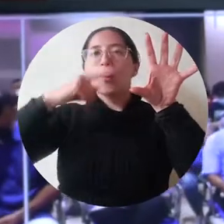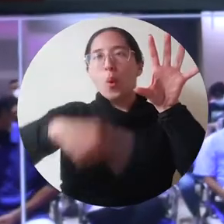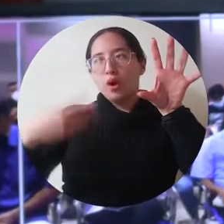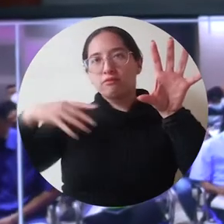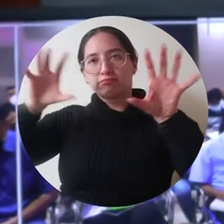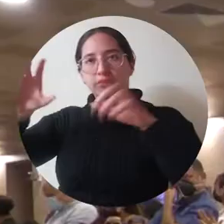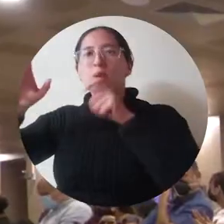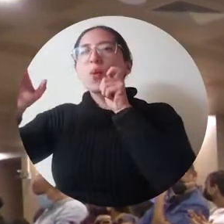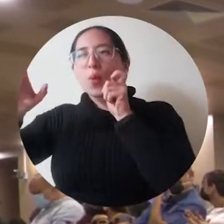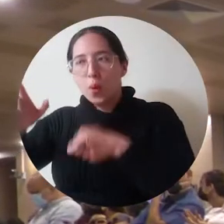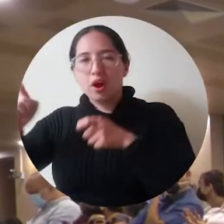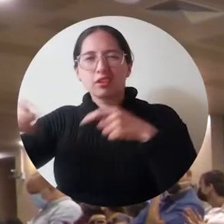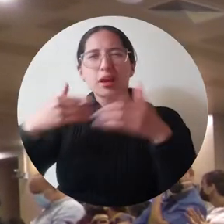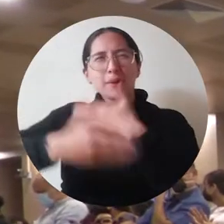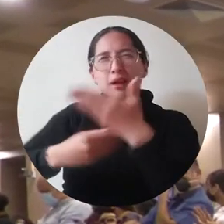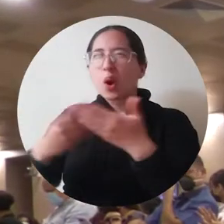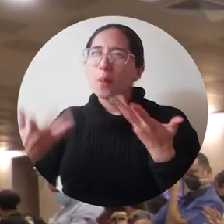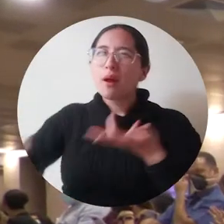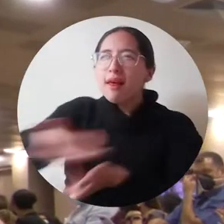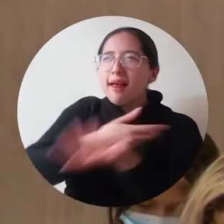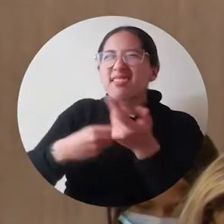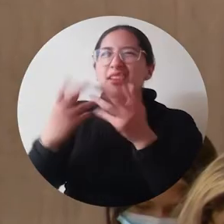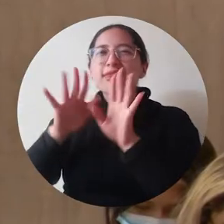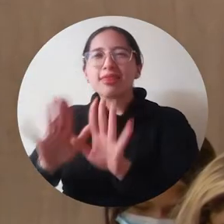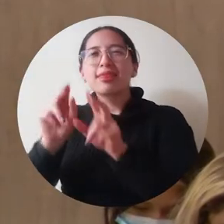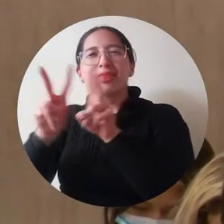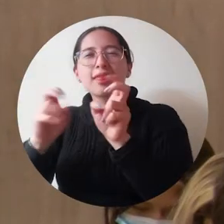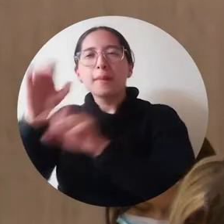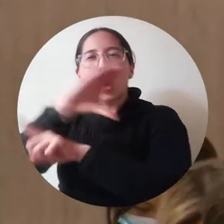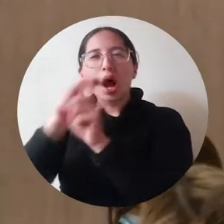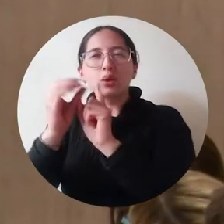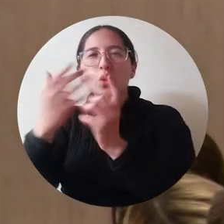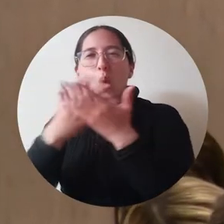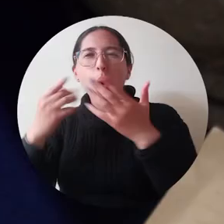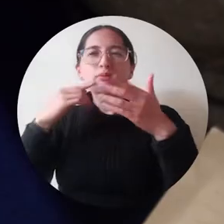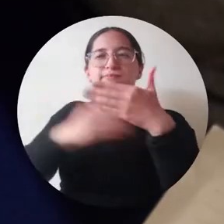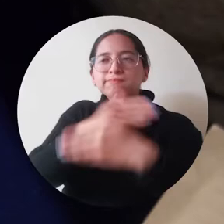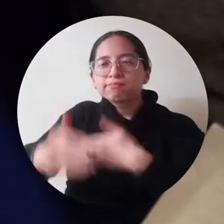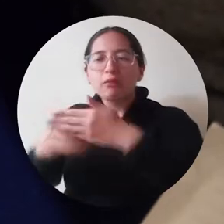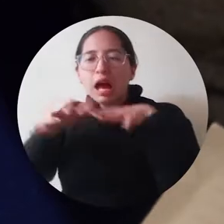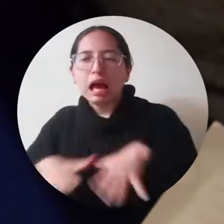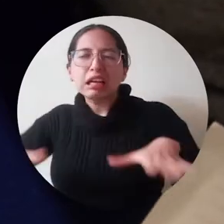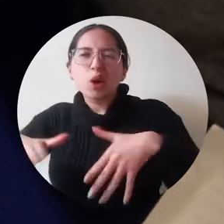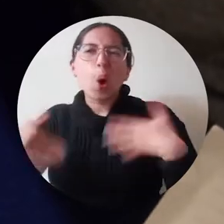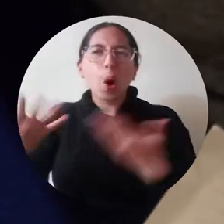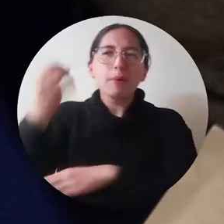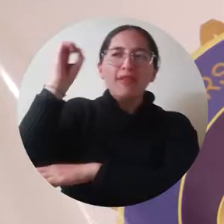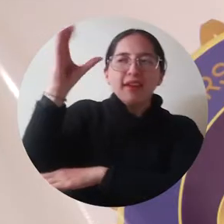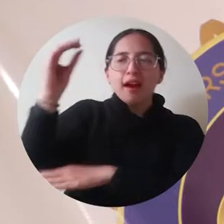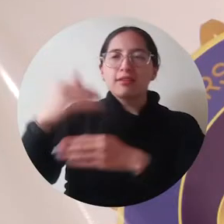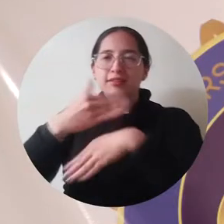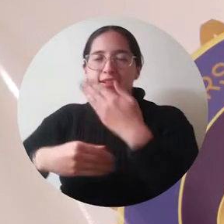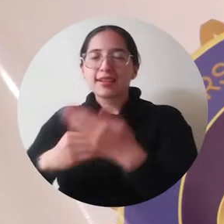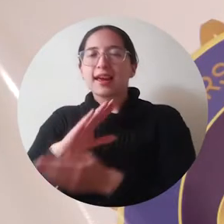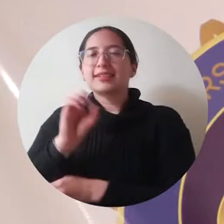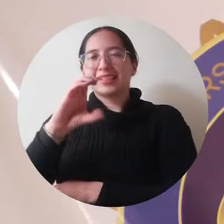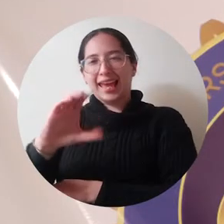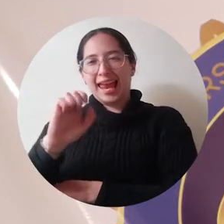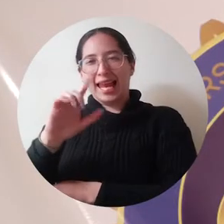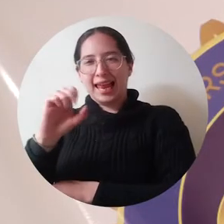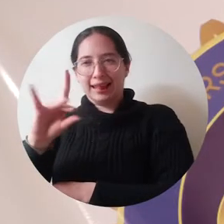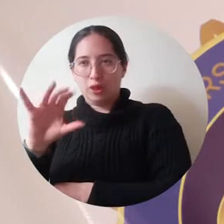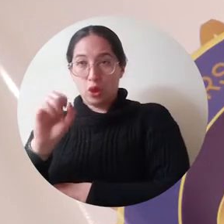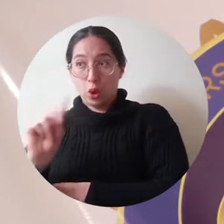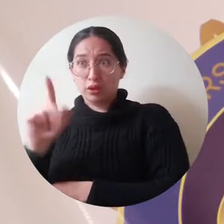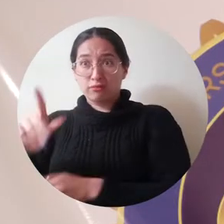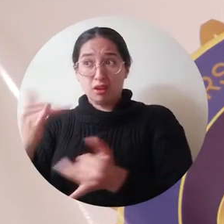invitados realizaron un abordaje geopolítico, histórico y cultural durante la Cátedra Abierta Rafael Celedón. La Cátedra Rafael Celedón